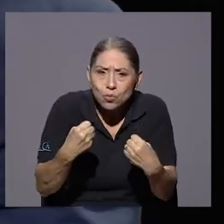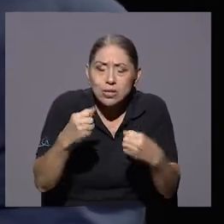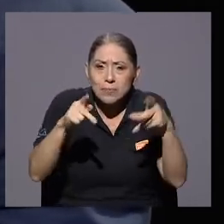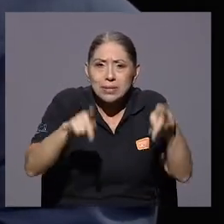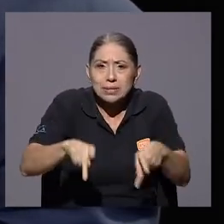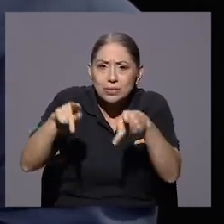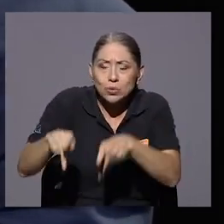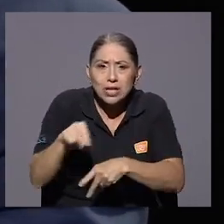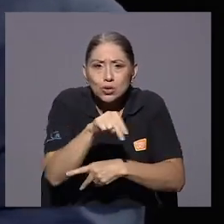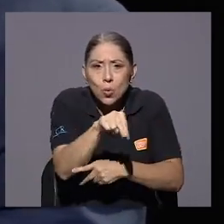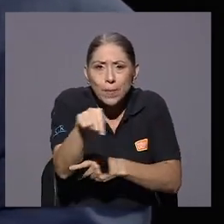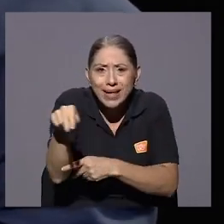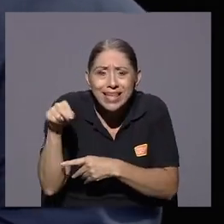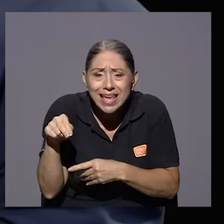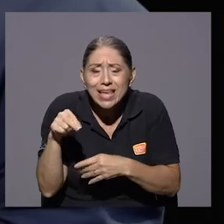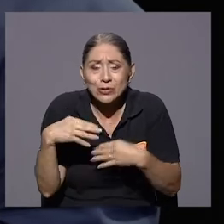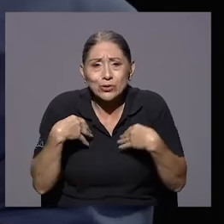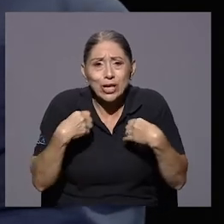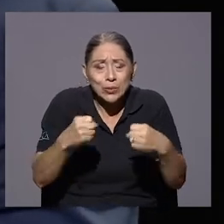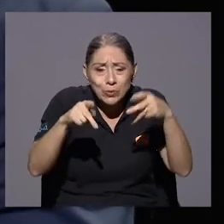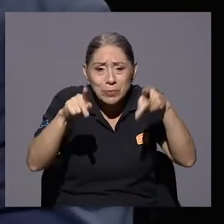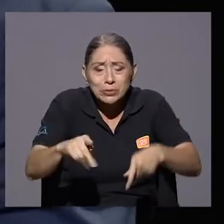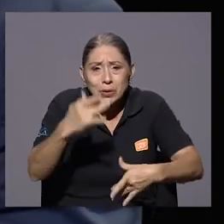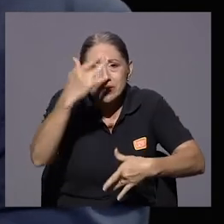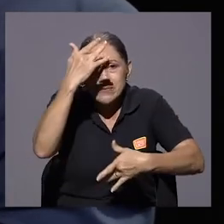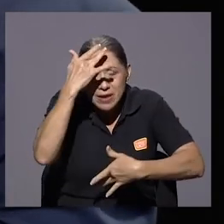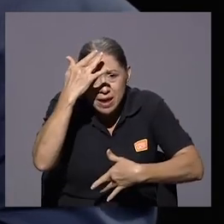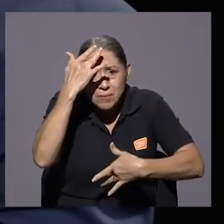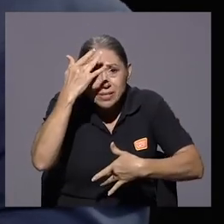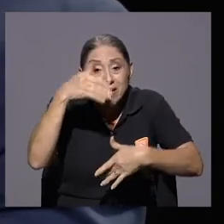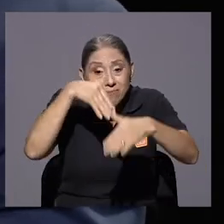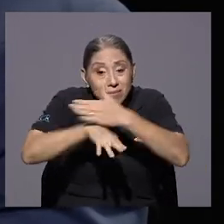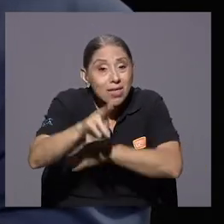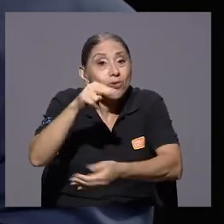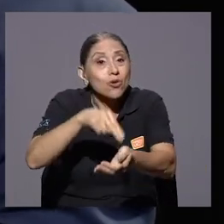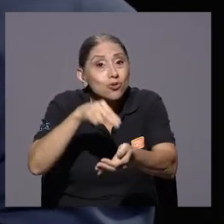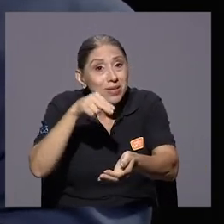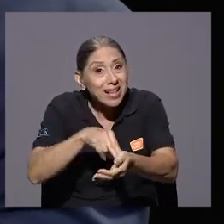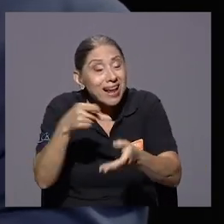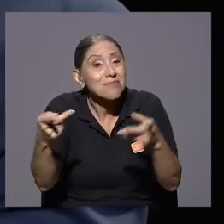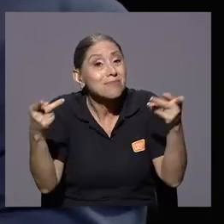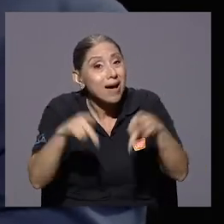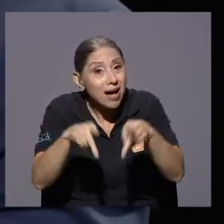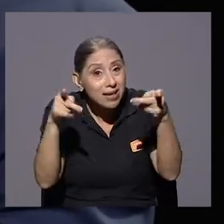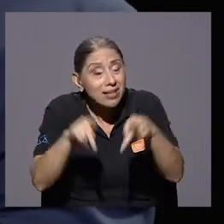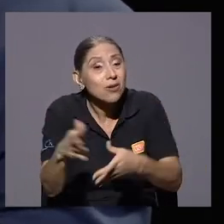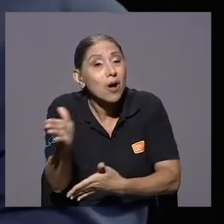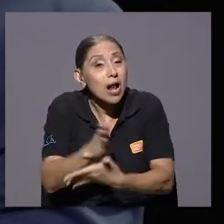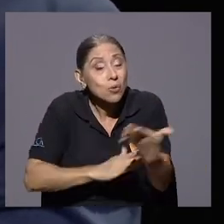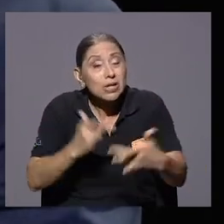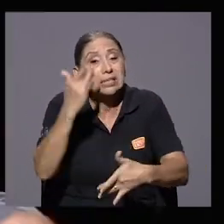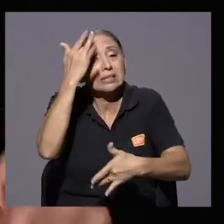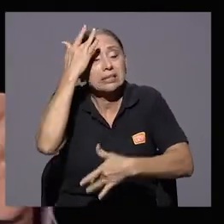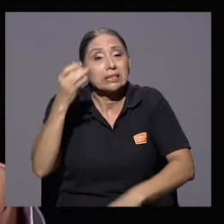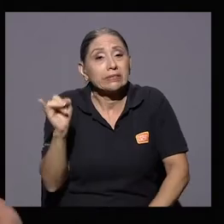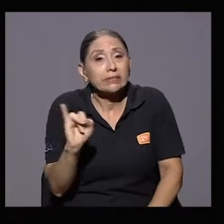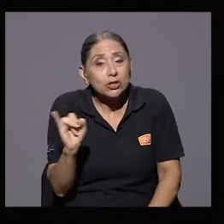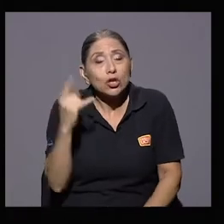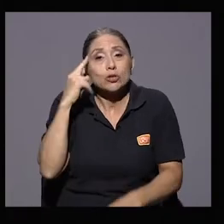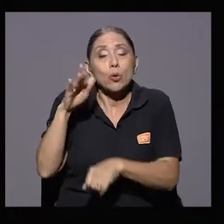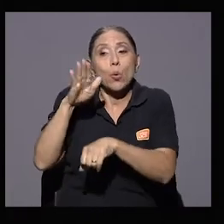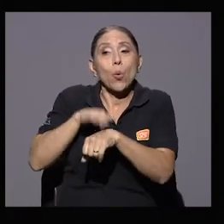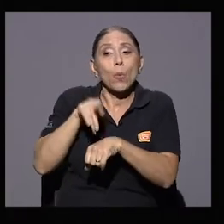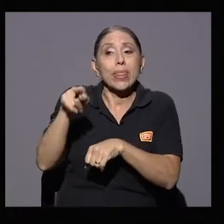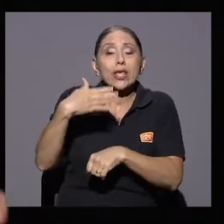trabajadores, nuestros compañeros, la salud de usuarios, porque se dieron infecciones entre hospitalarias, es una realidad. Don Lenin,